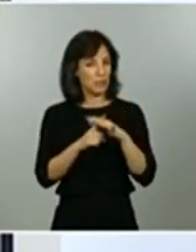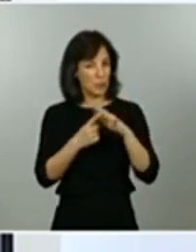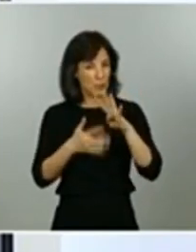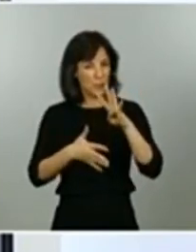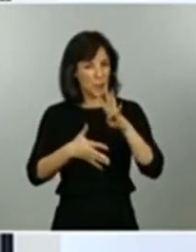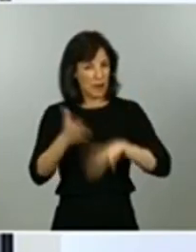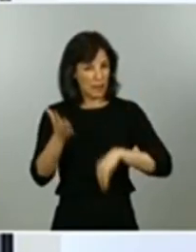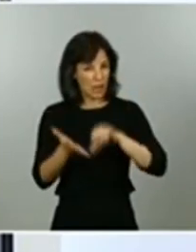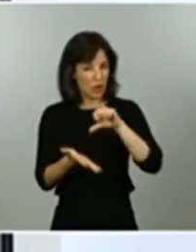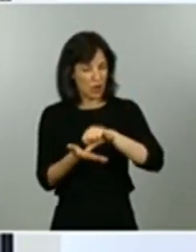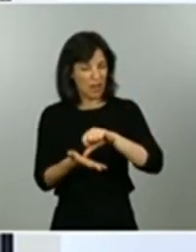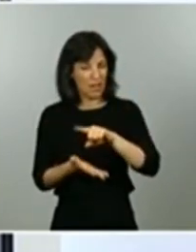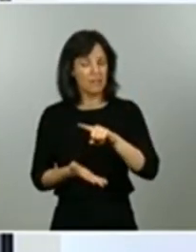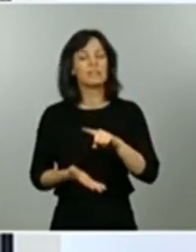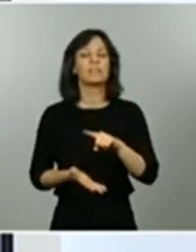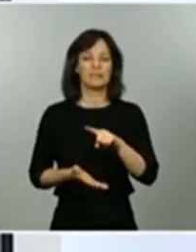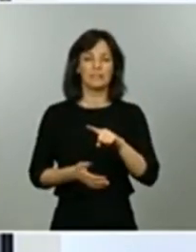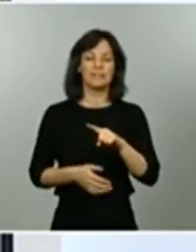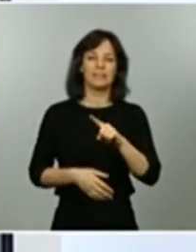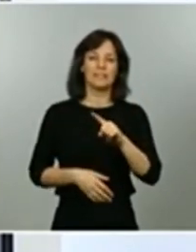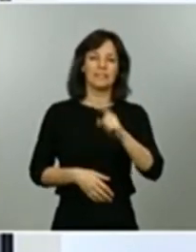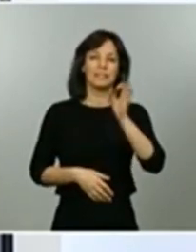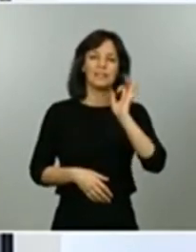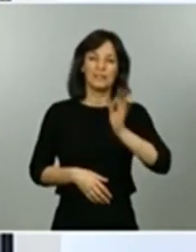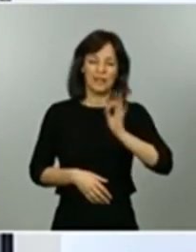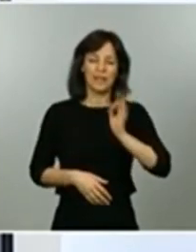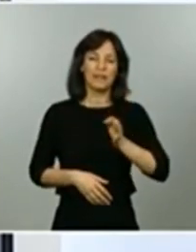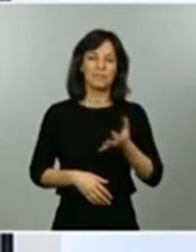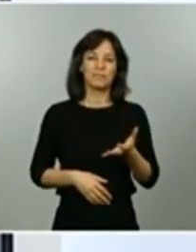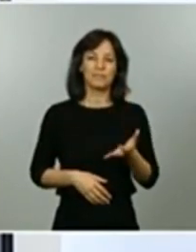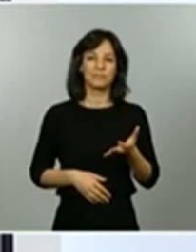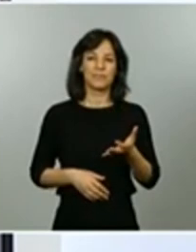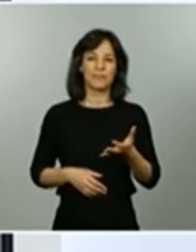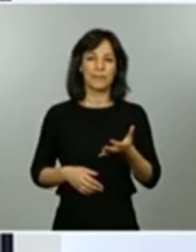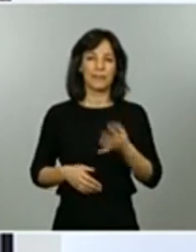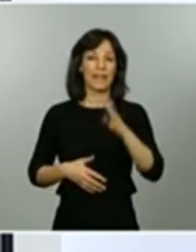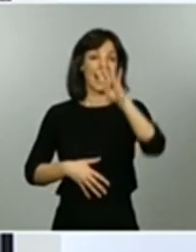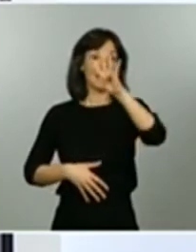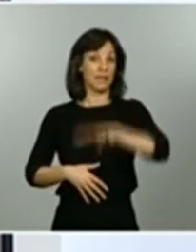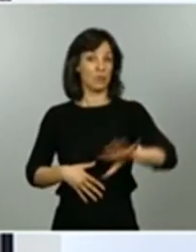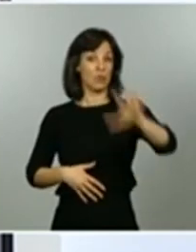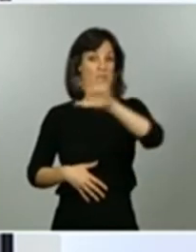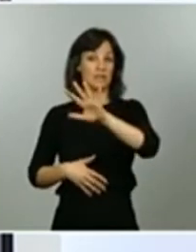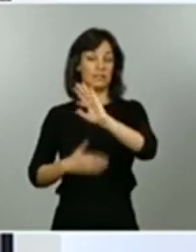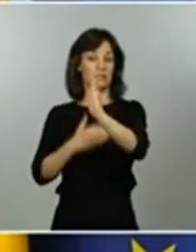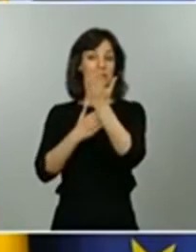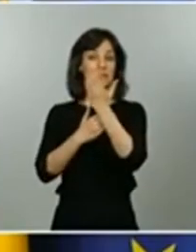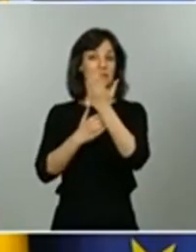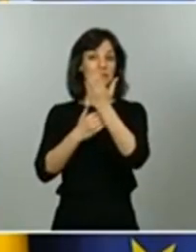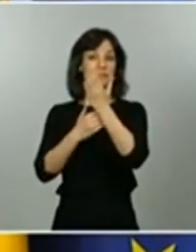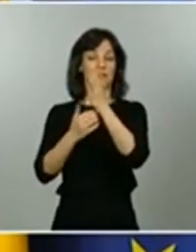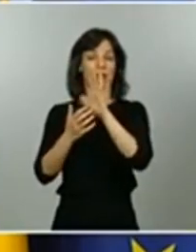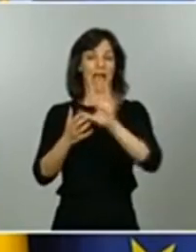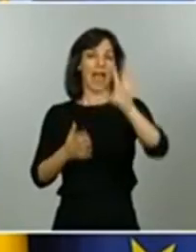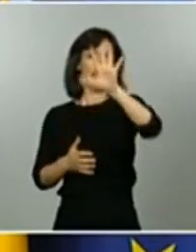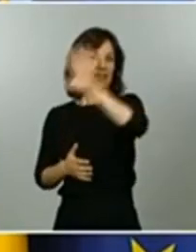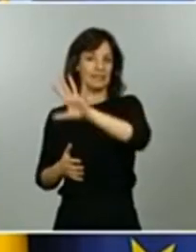sí que es verdad que la distribución de áreas que propone Cataluña desde el punto de vista técnico no